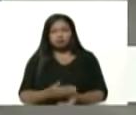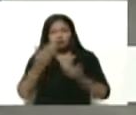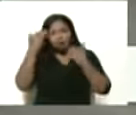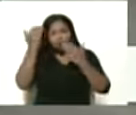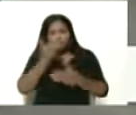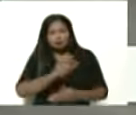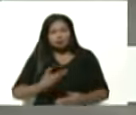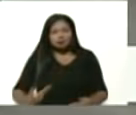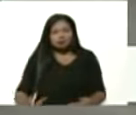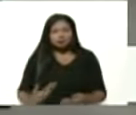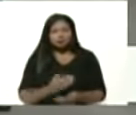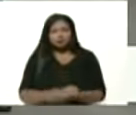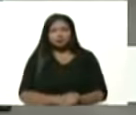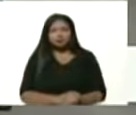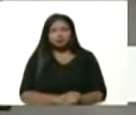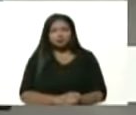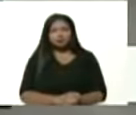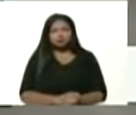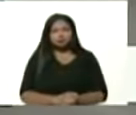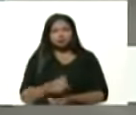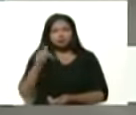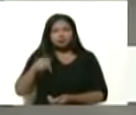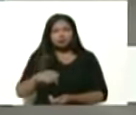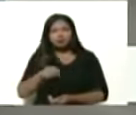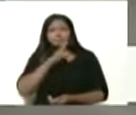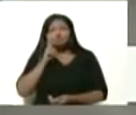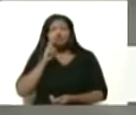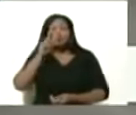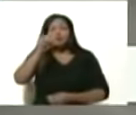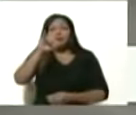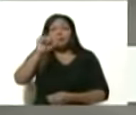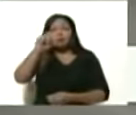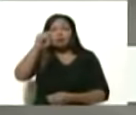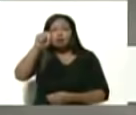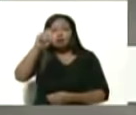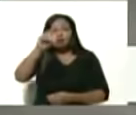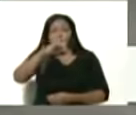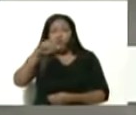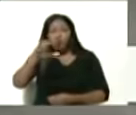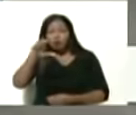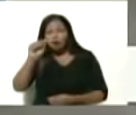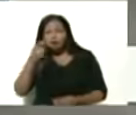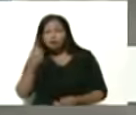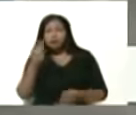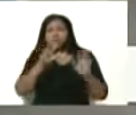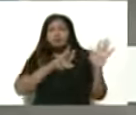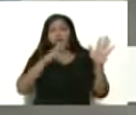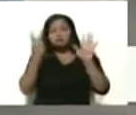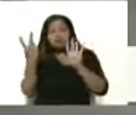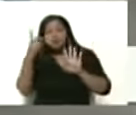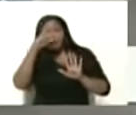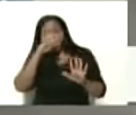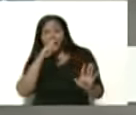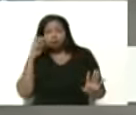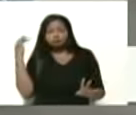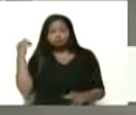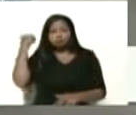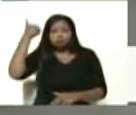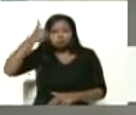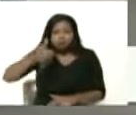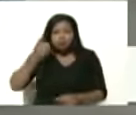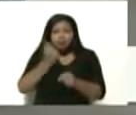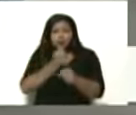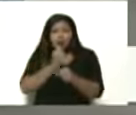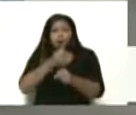presidente por acá le habla Ninoska Laconcha tengo 17 años de trayectoria en esta